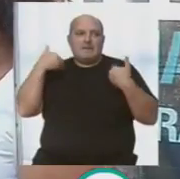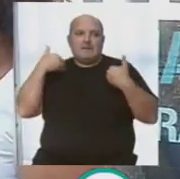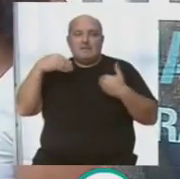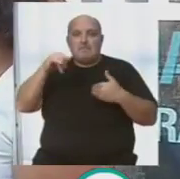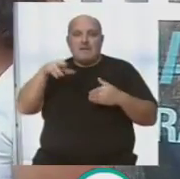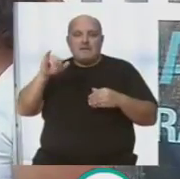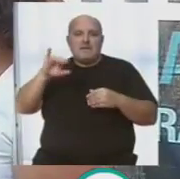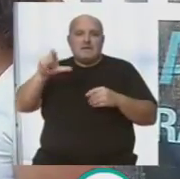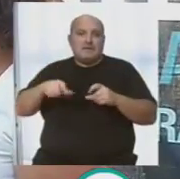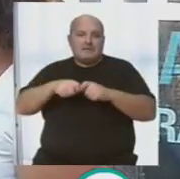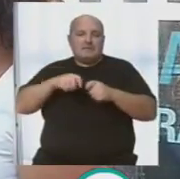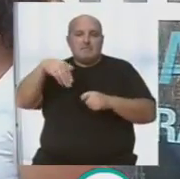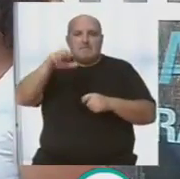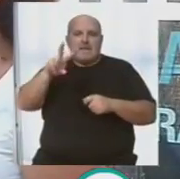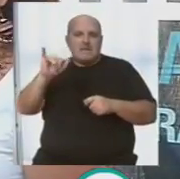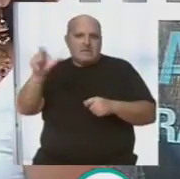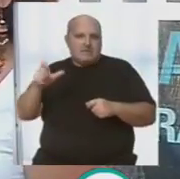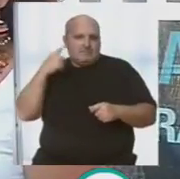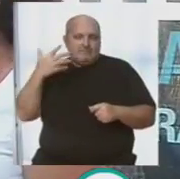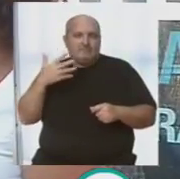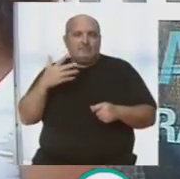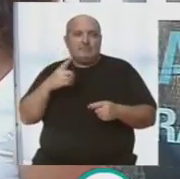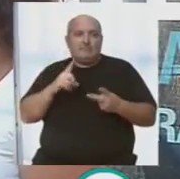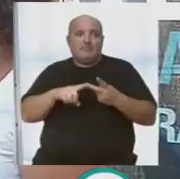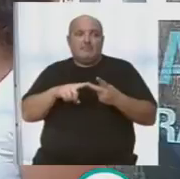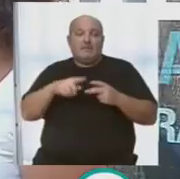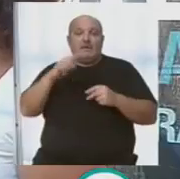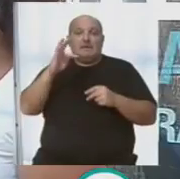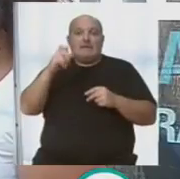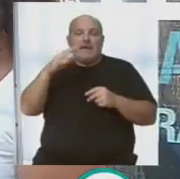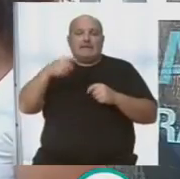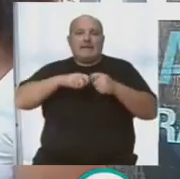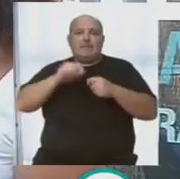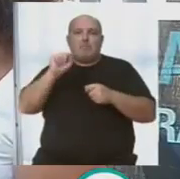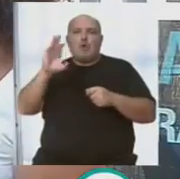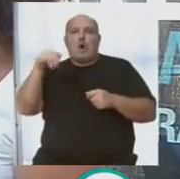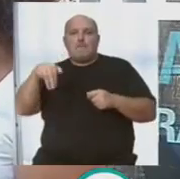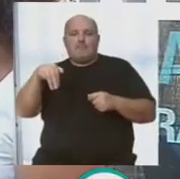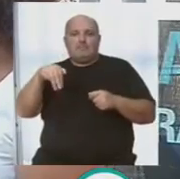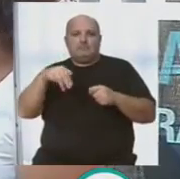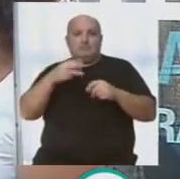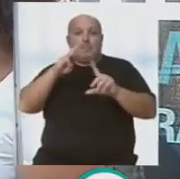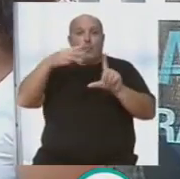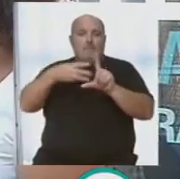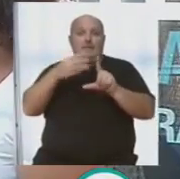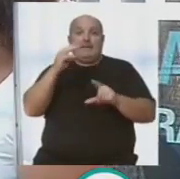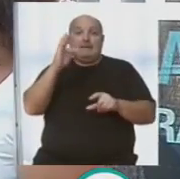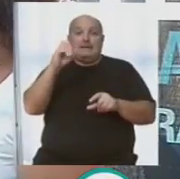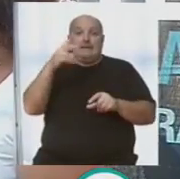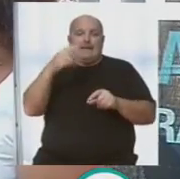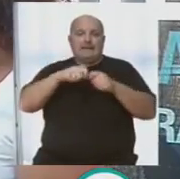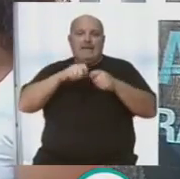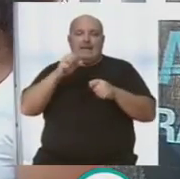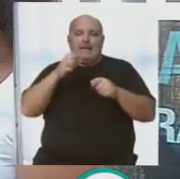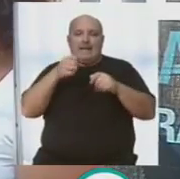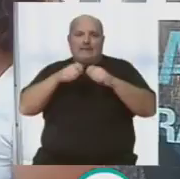maravilla con nosotros y a Blas. Y después en Ticentrada.com, que otros años lo hemos hecho en los espectáculos lo mejor